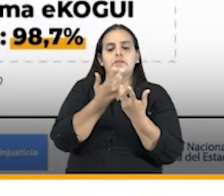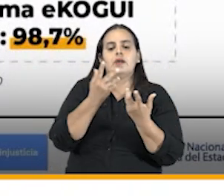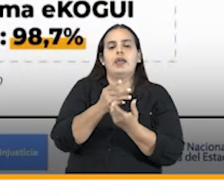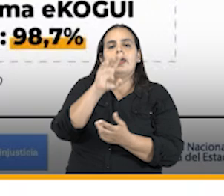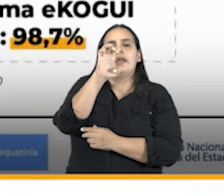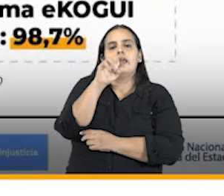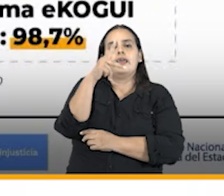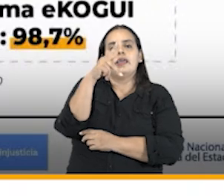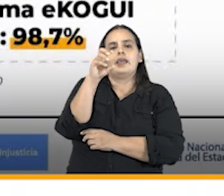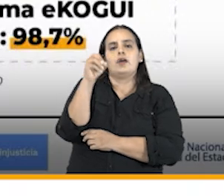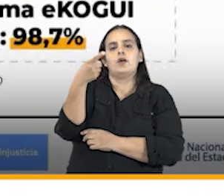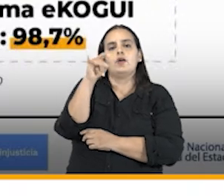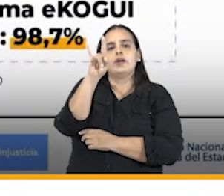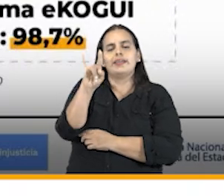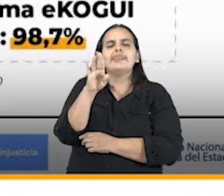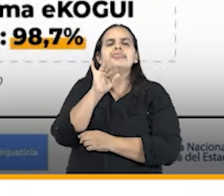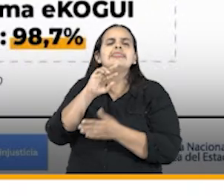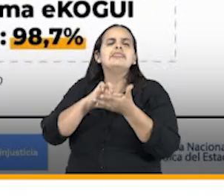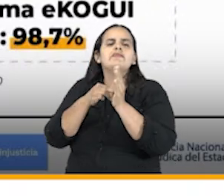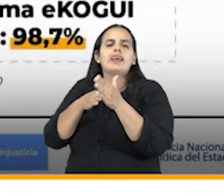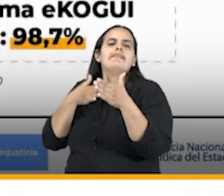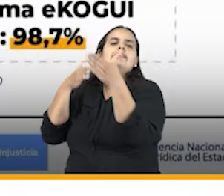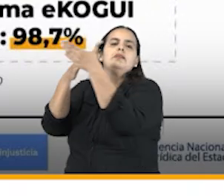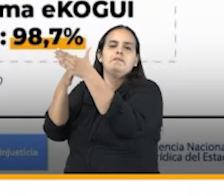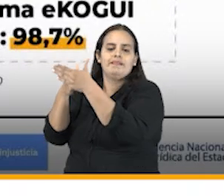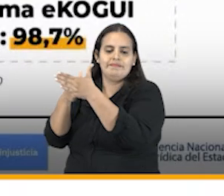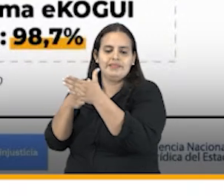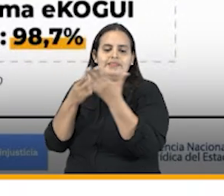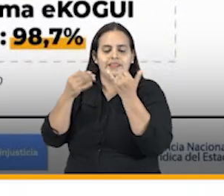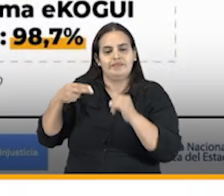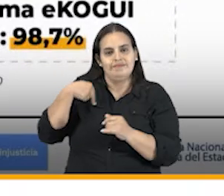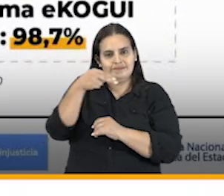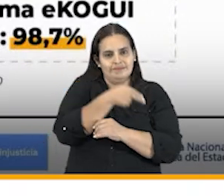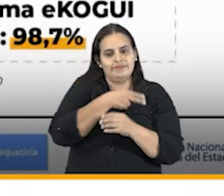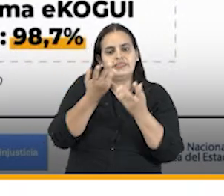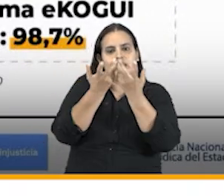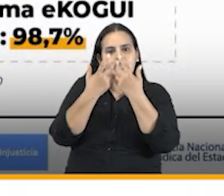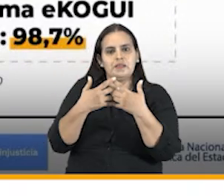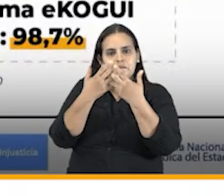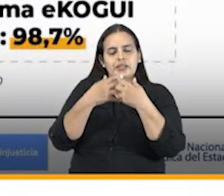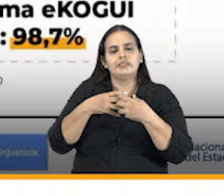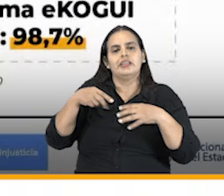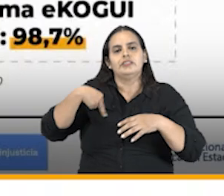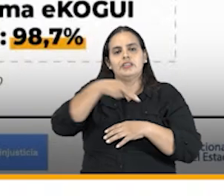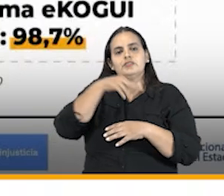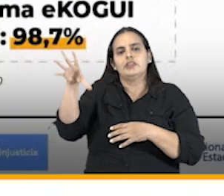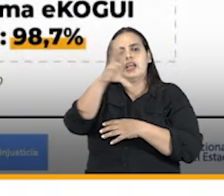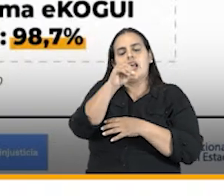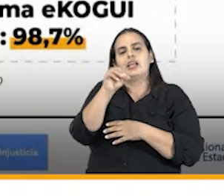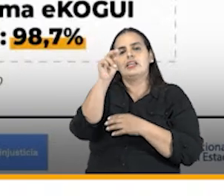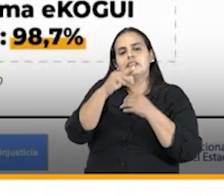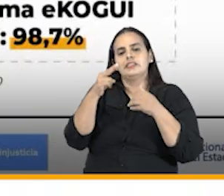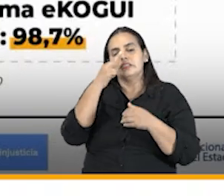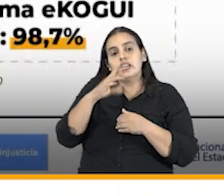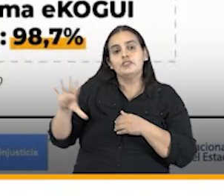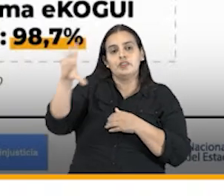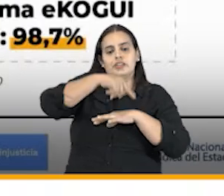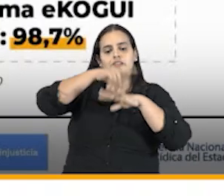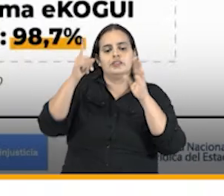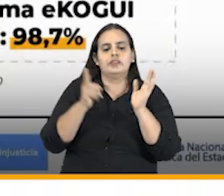es donde se consolidan las demandas las que están vinculadas las entradas públicas del orden nacional en procesos judiciales